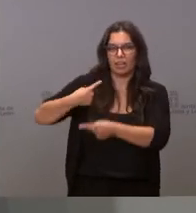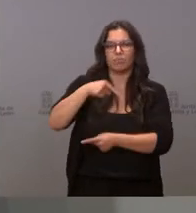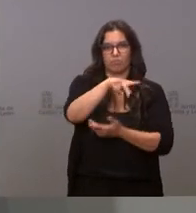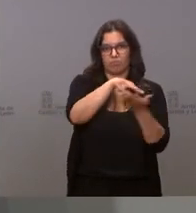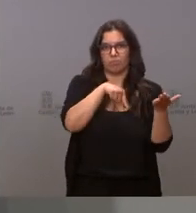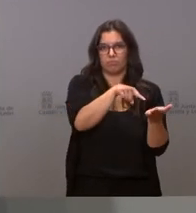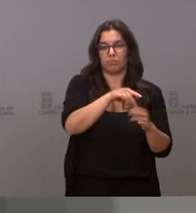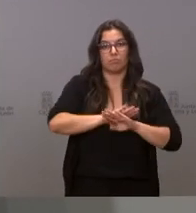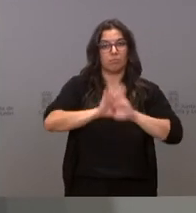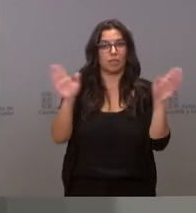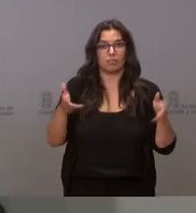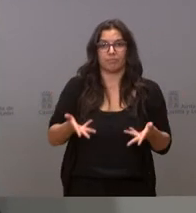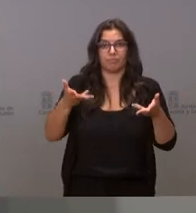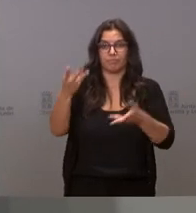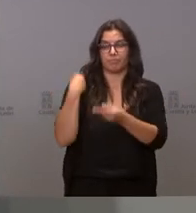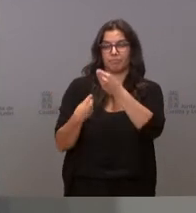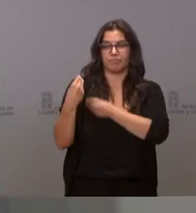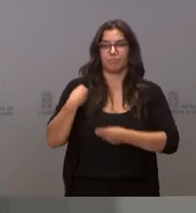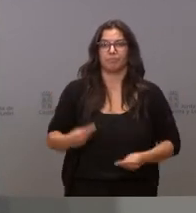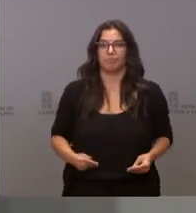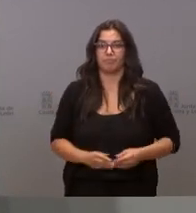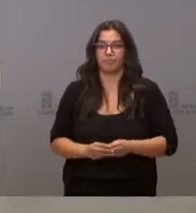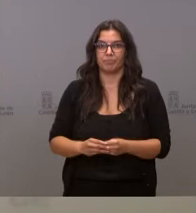Nada más, sí, estamos a su disposición.